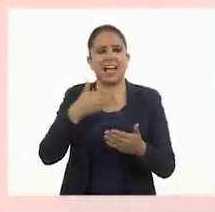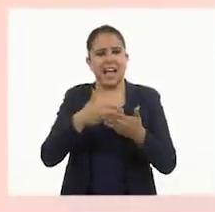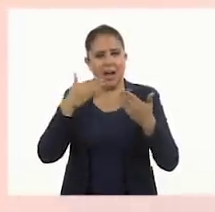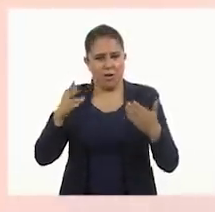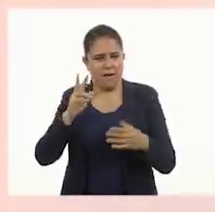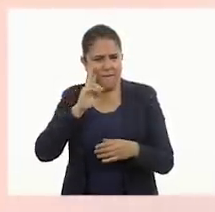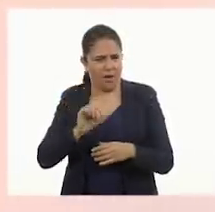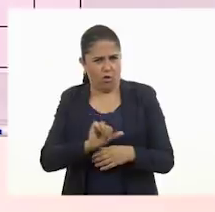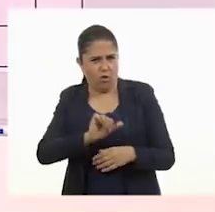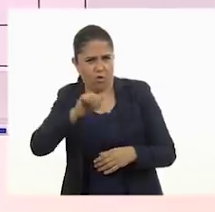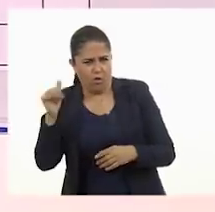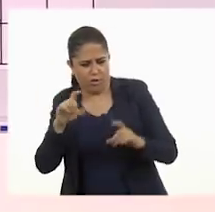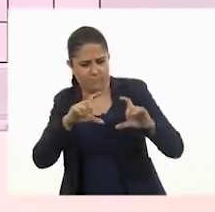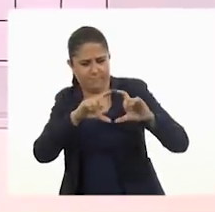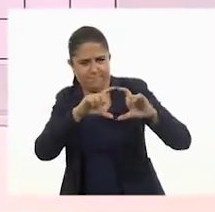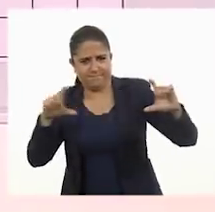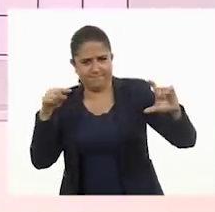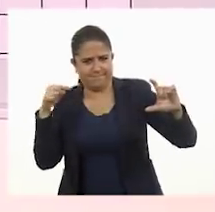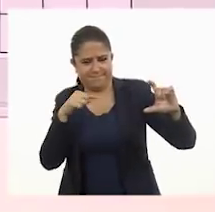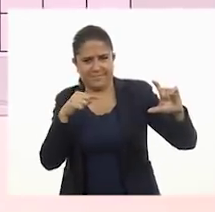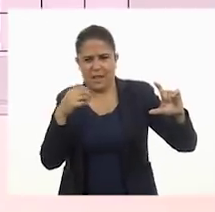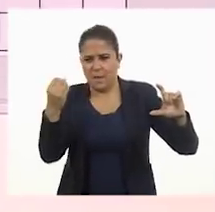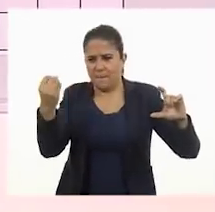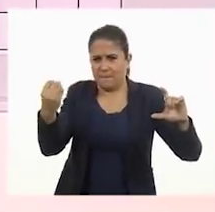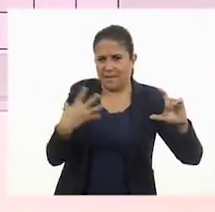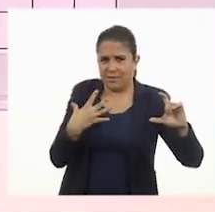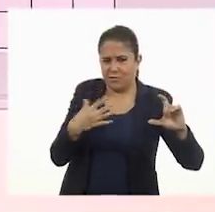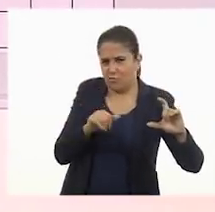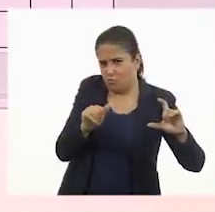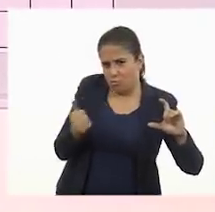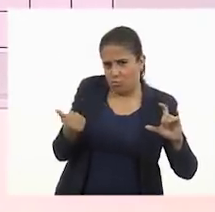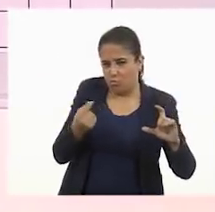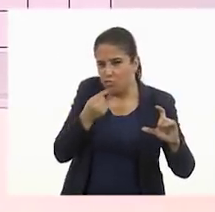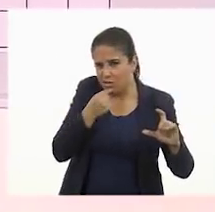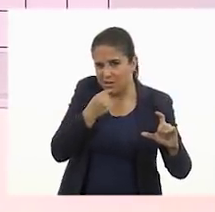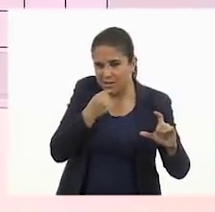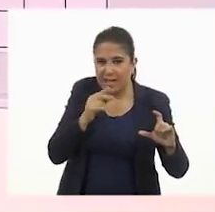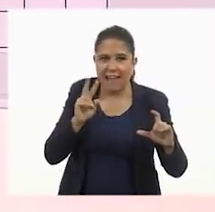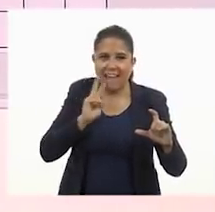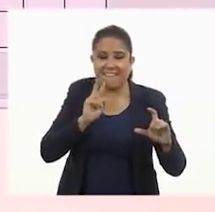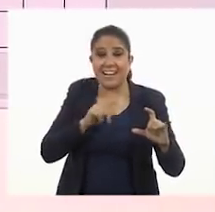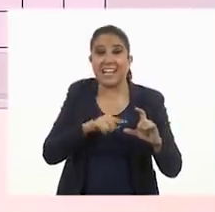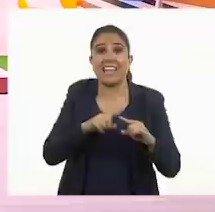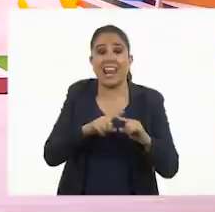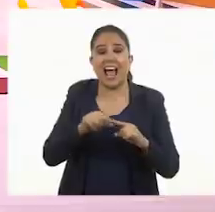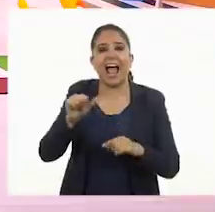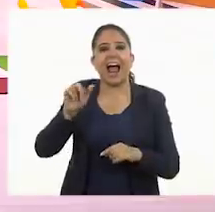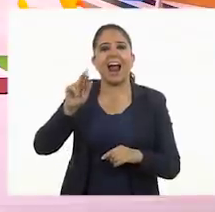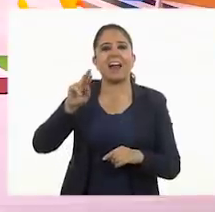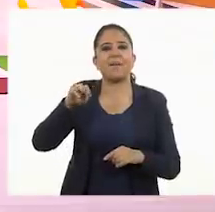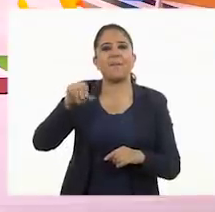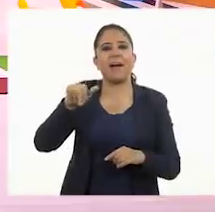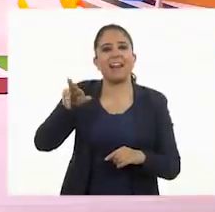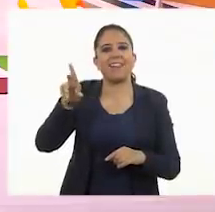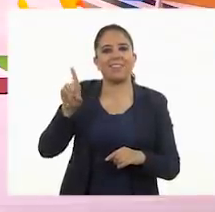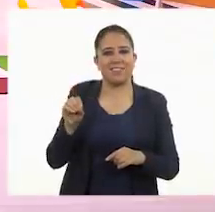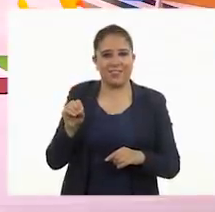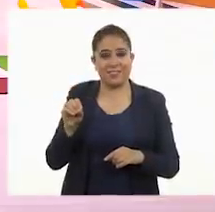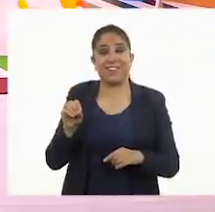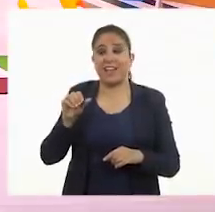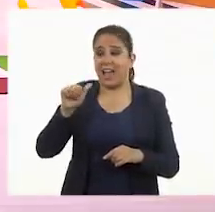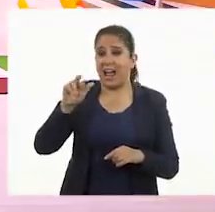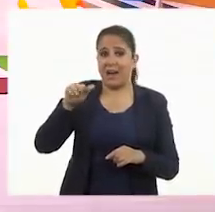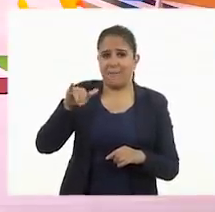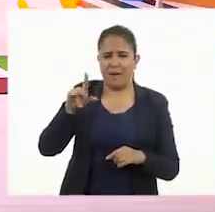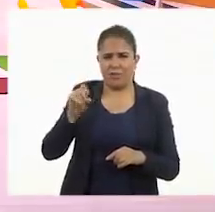otra propuesta que nos mandó otro niño, que en este caso fue Armando. Y